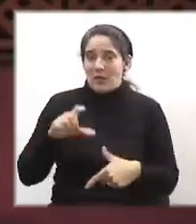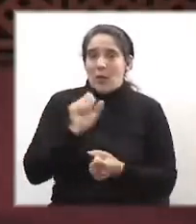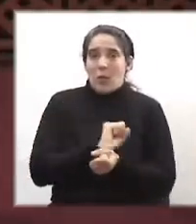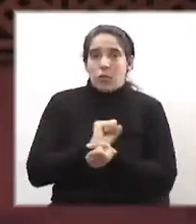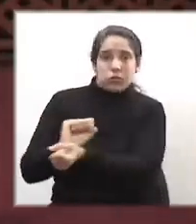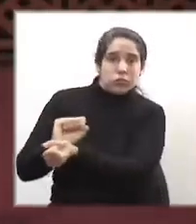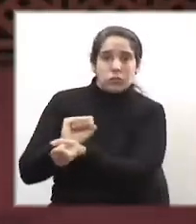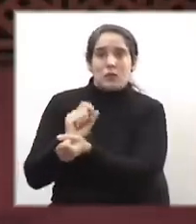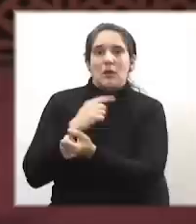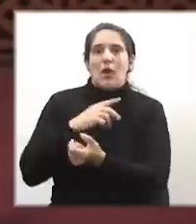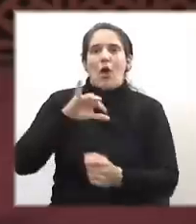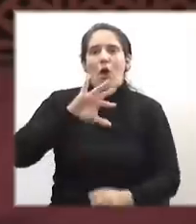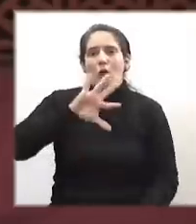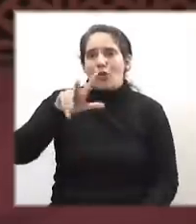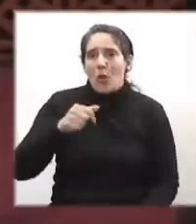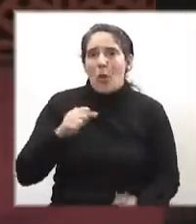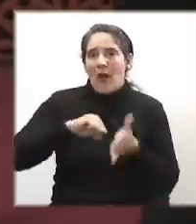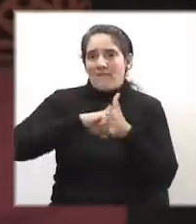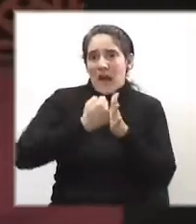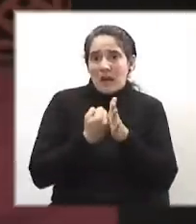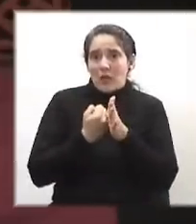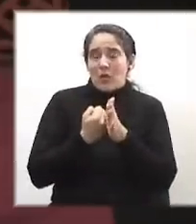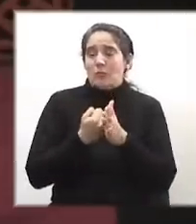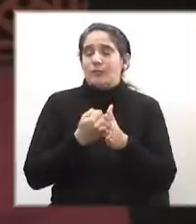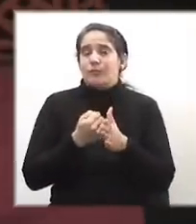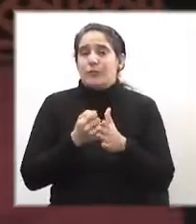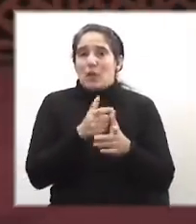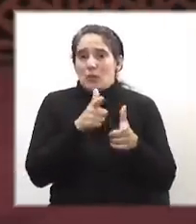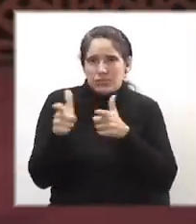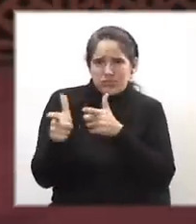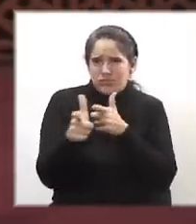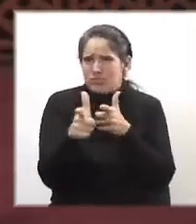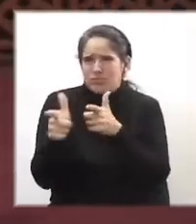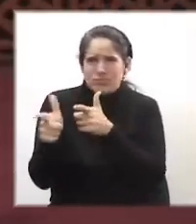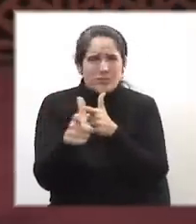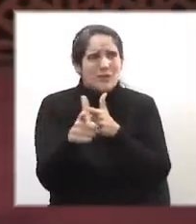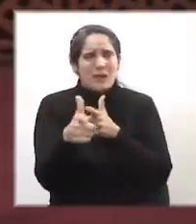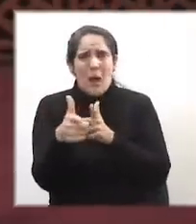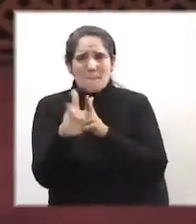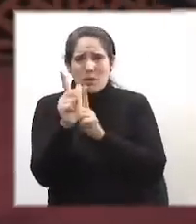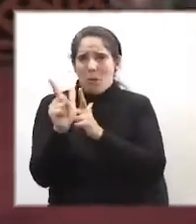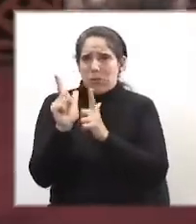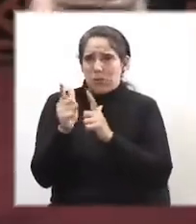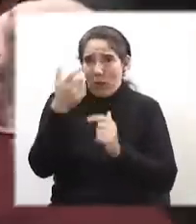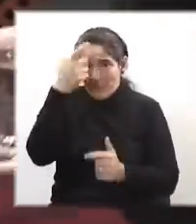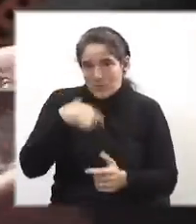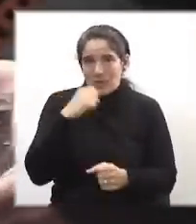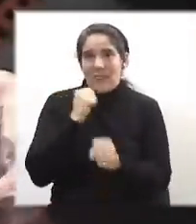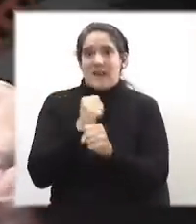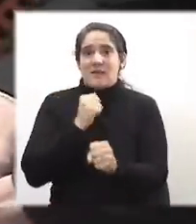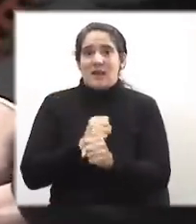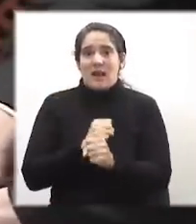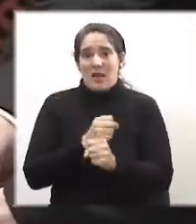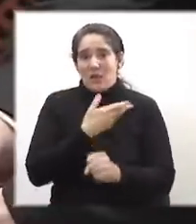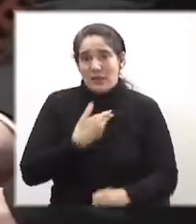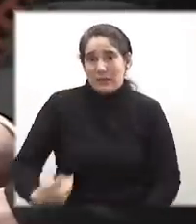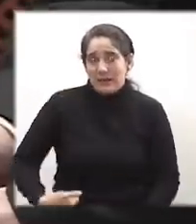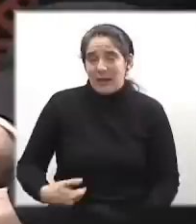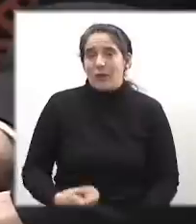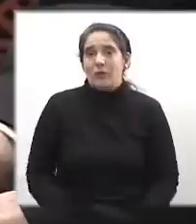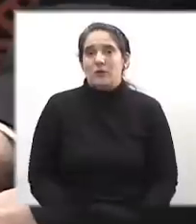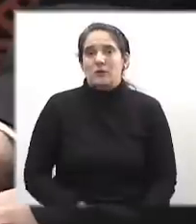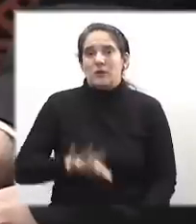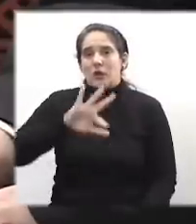nacionales, robos a bancos, atentados con asesinatos por la espalda a servidores públicos, robos